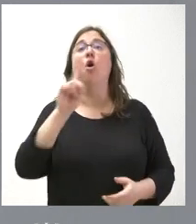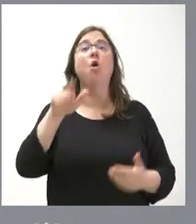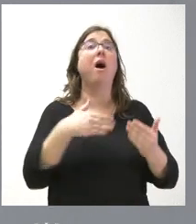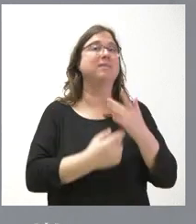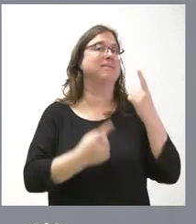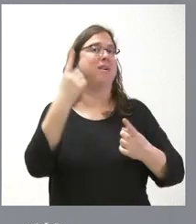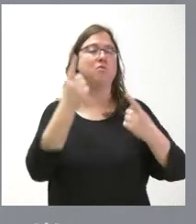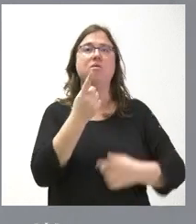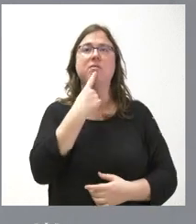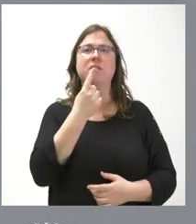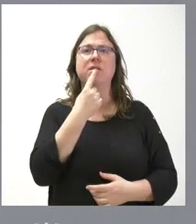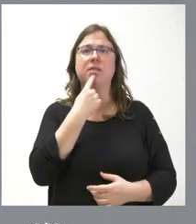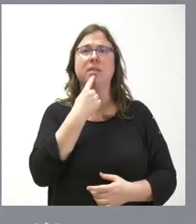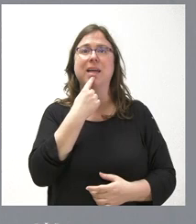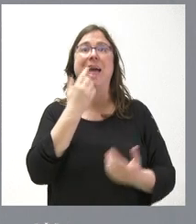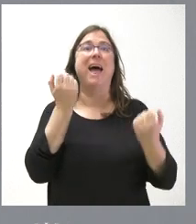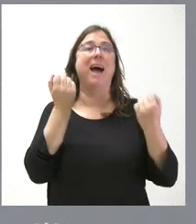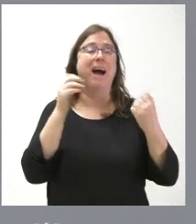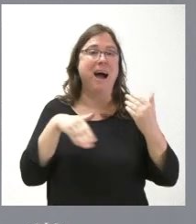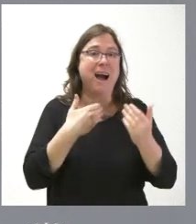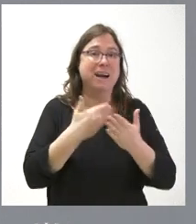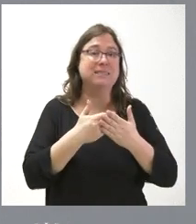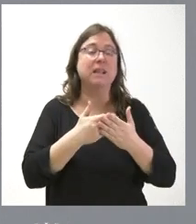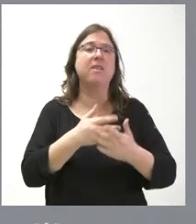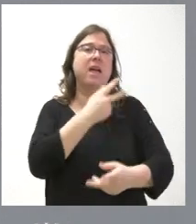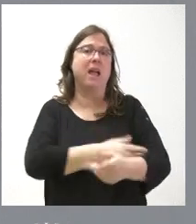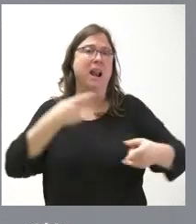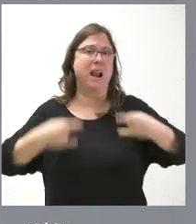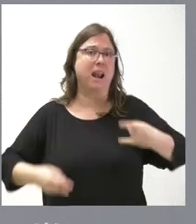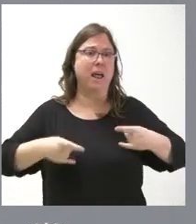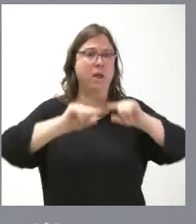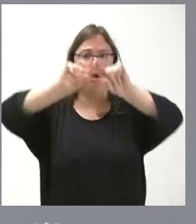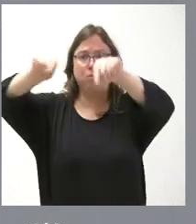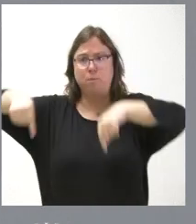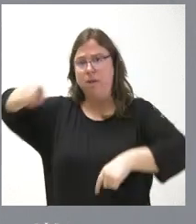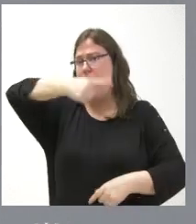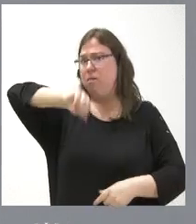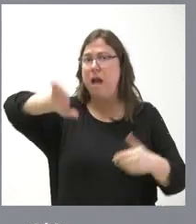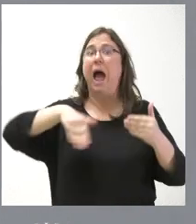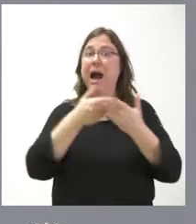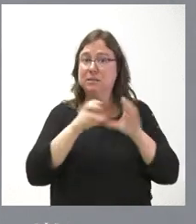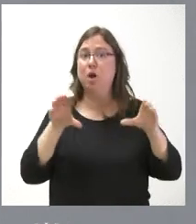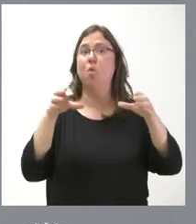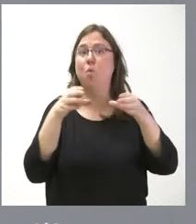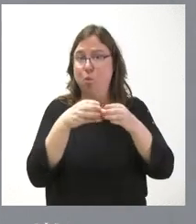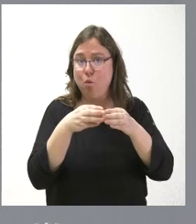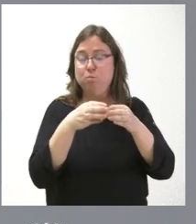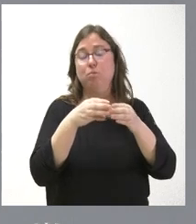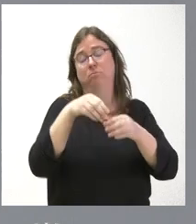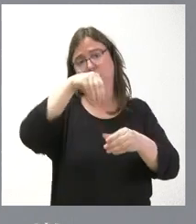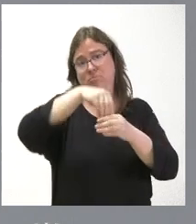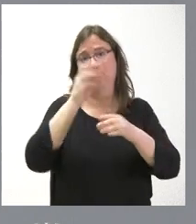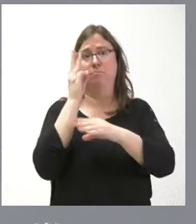ustedes saben, que son contrarias a extender la radioterapia a todas las provincias de Castilla y León. Incluso hay grupos parlamentarios y parlamentarios autonómicos